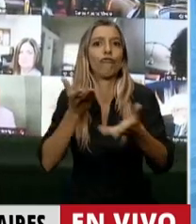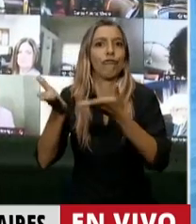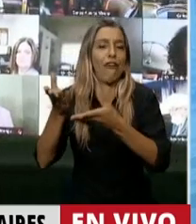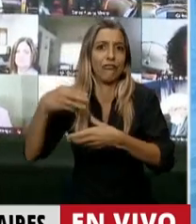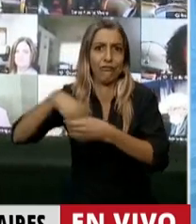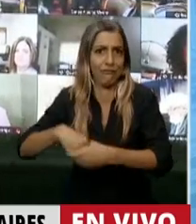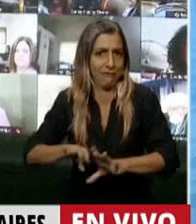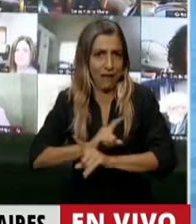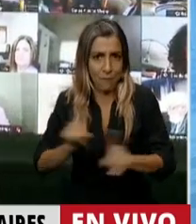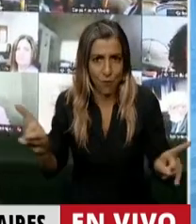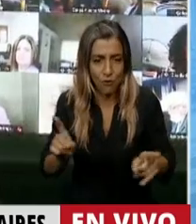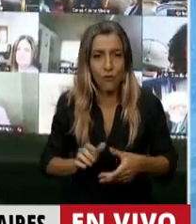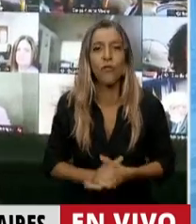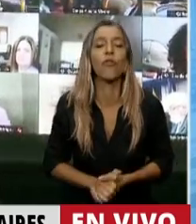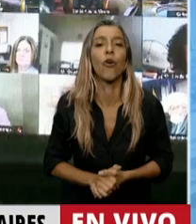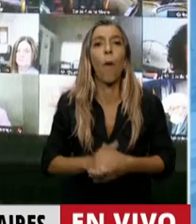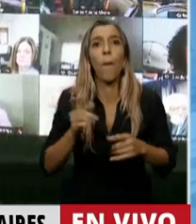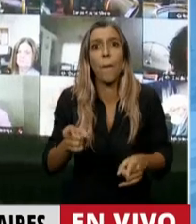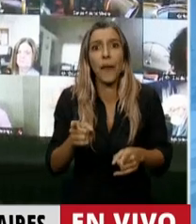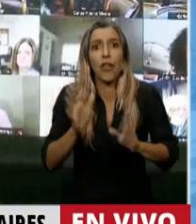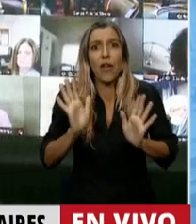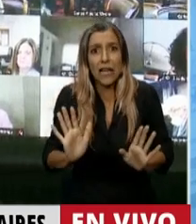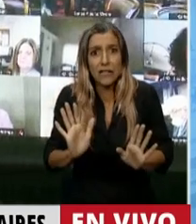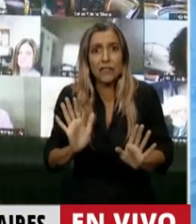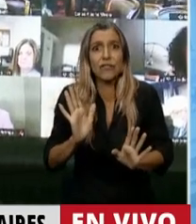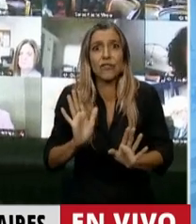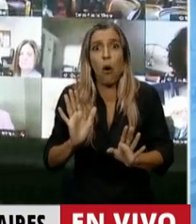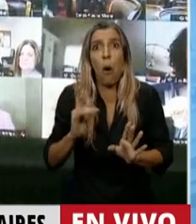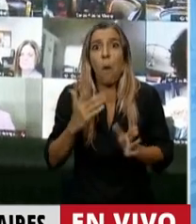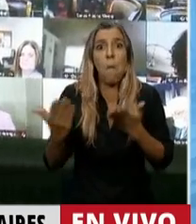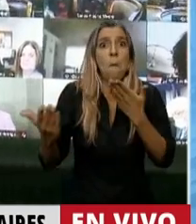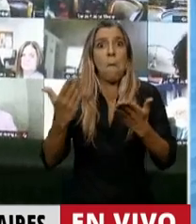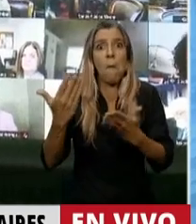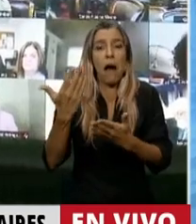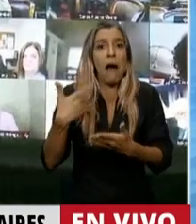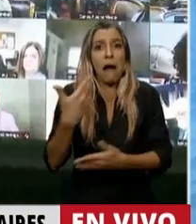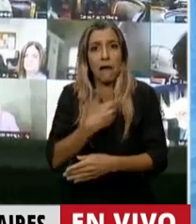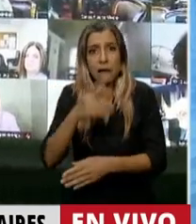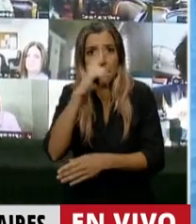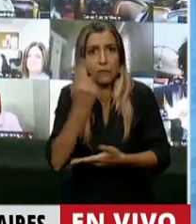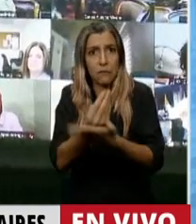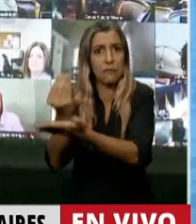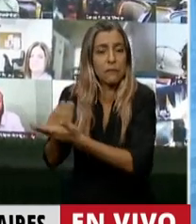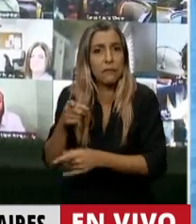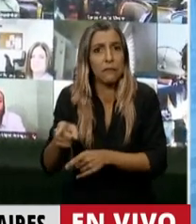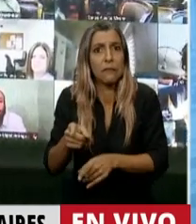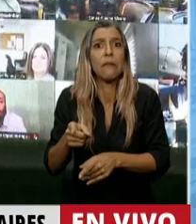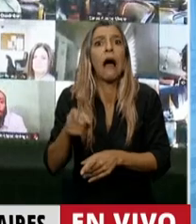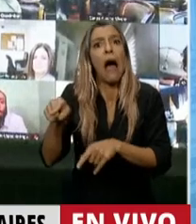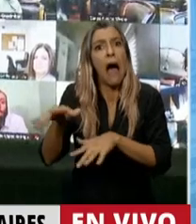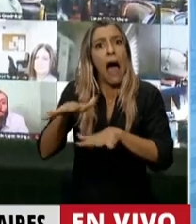pretenda decir que lo que hacen los funcionarios es un problema de falta de educación.